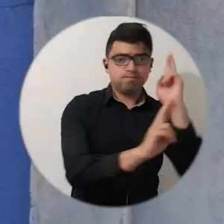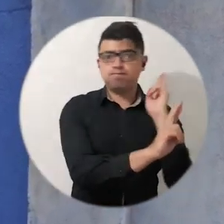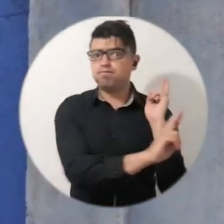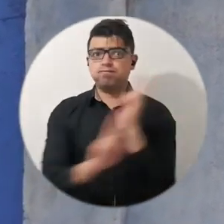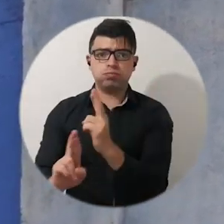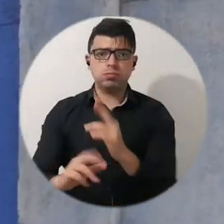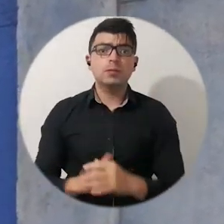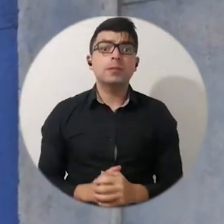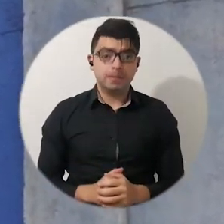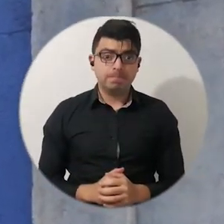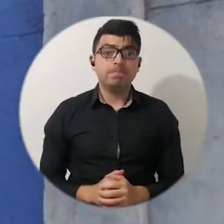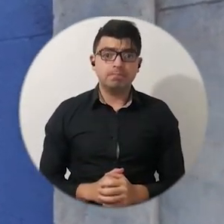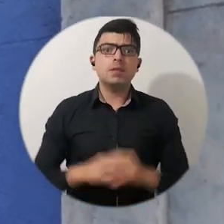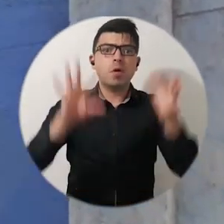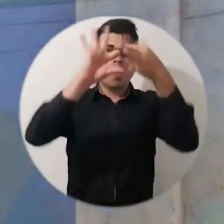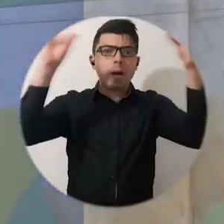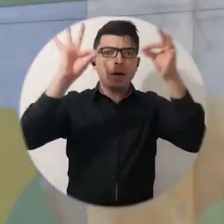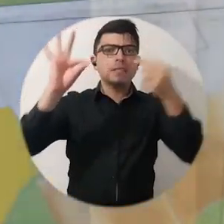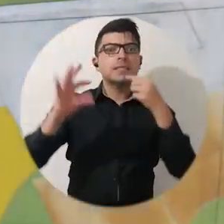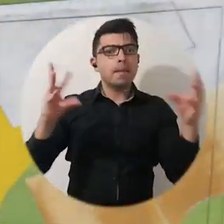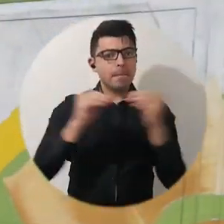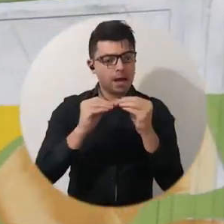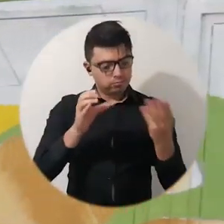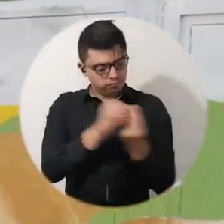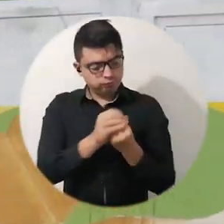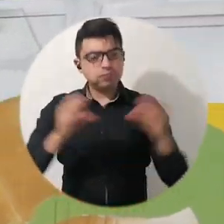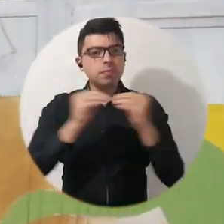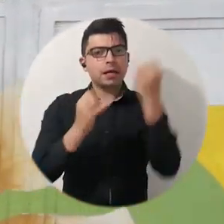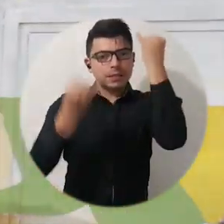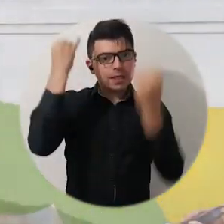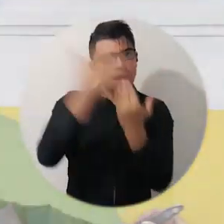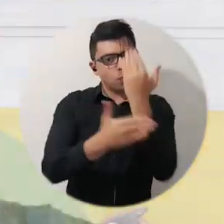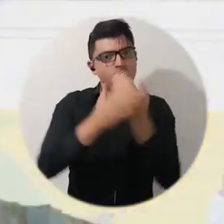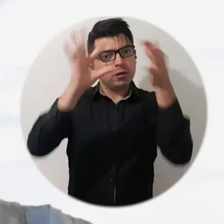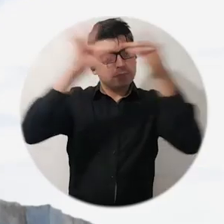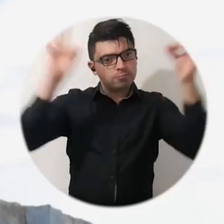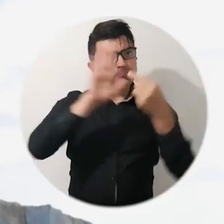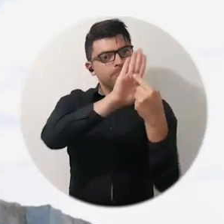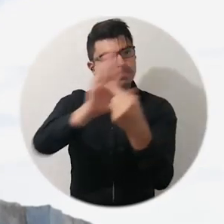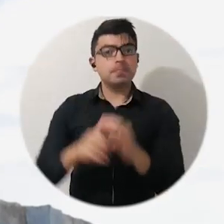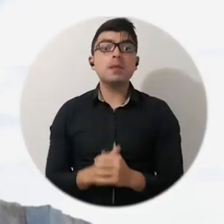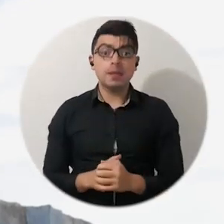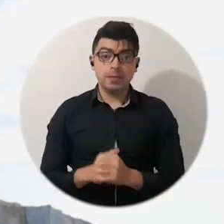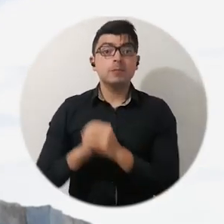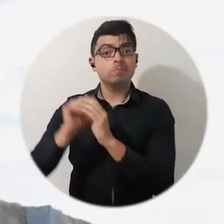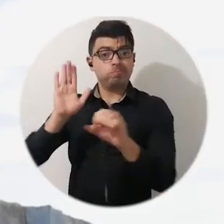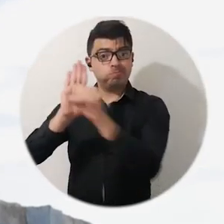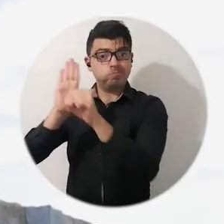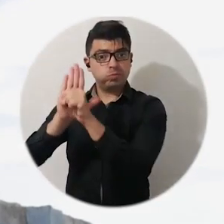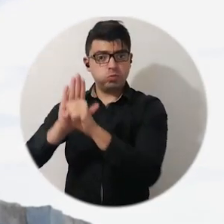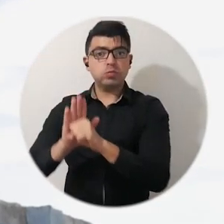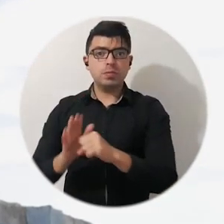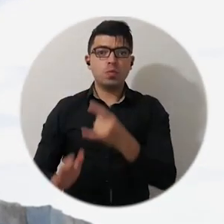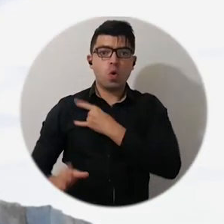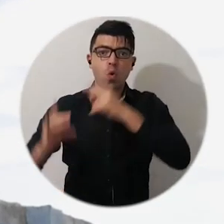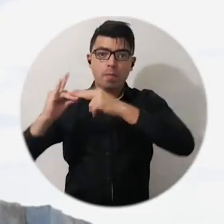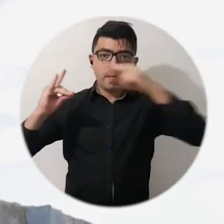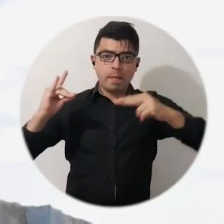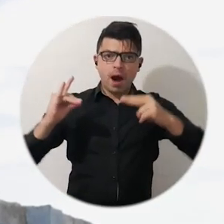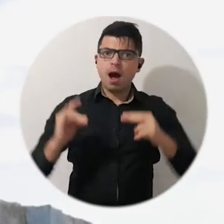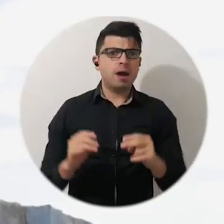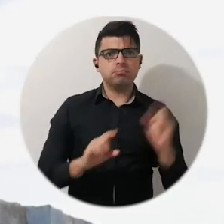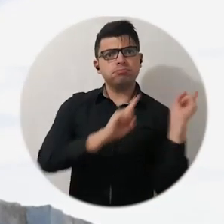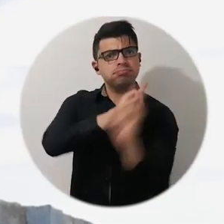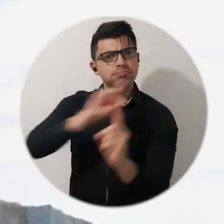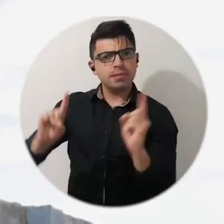cual es respetado e incluso en nuestro logán está más incluyente e innovadora. Una de las insignias que ha caracterizado siempre a